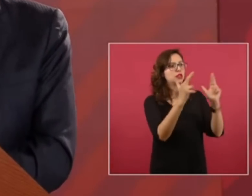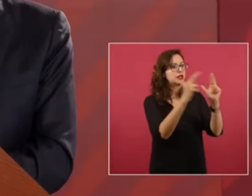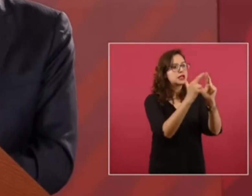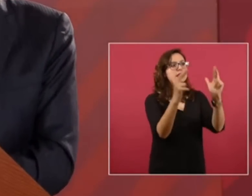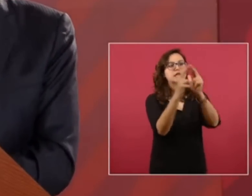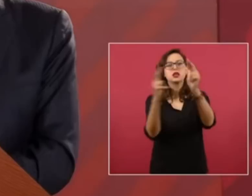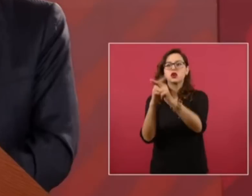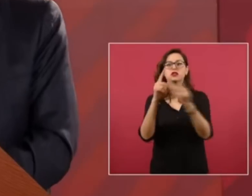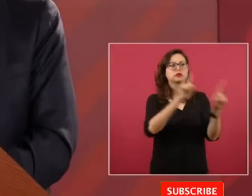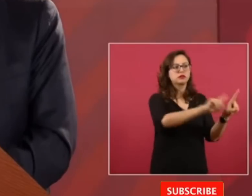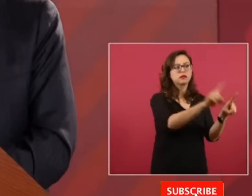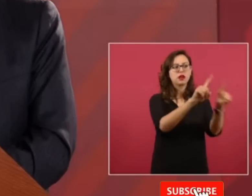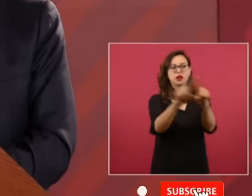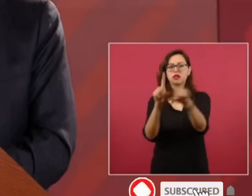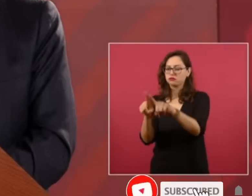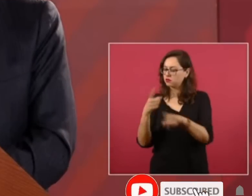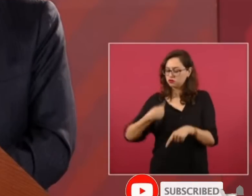ministros de otras iglesias.